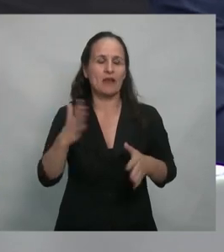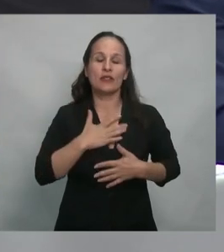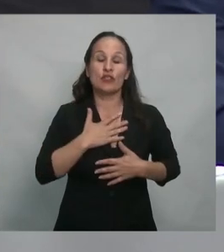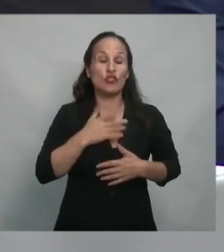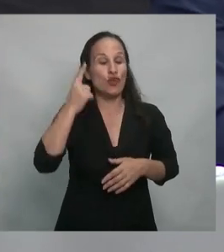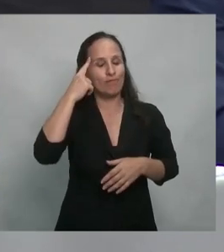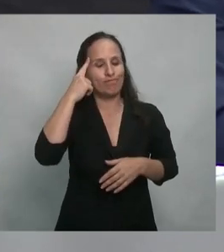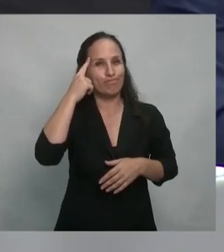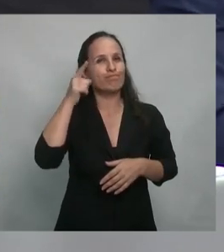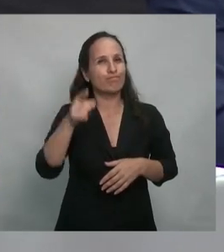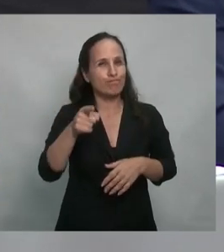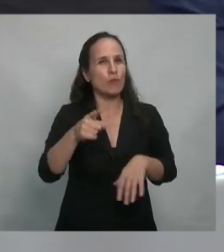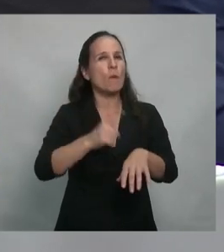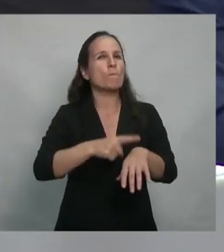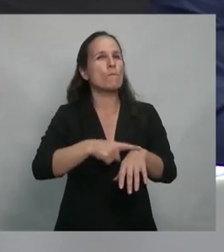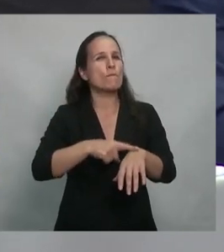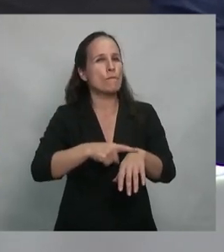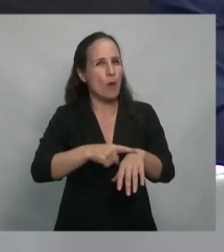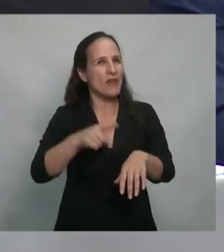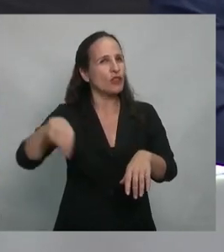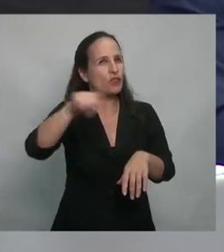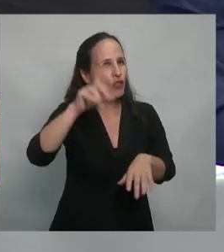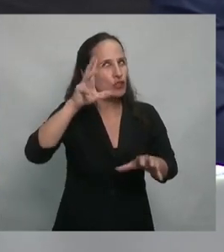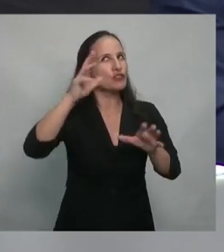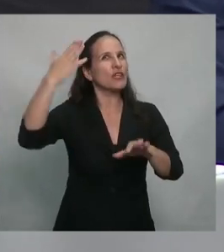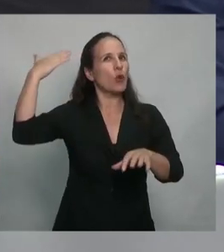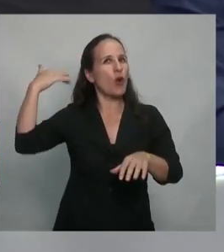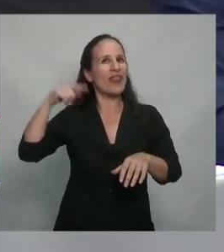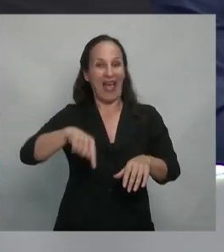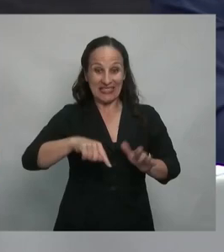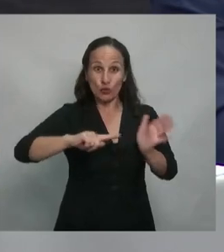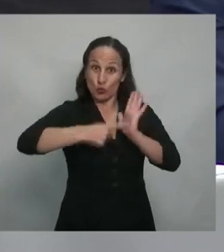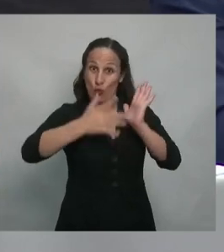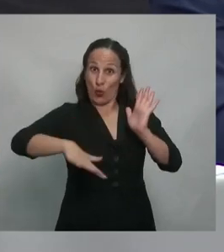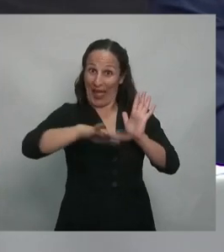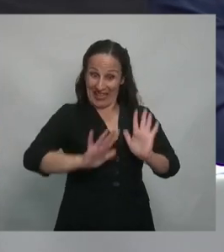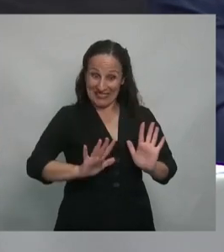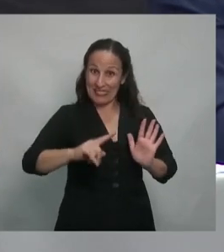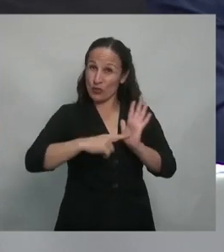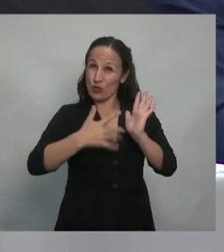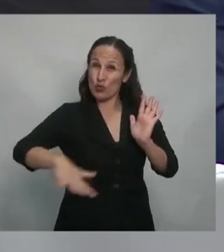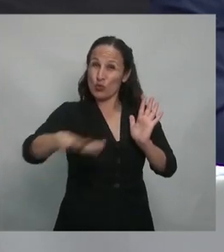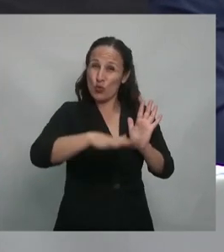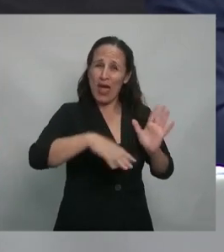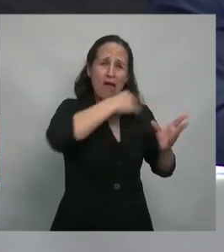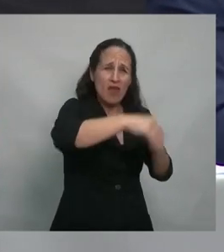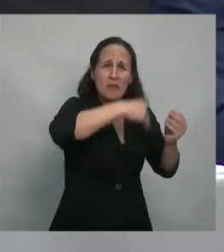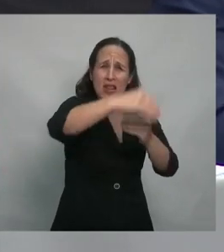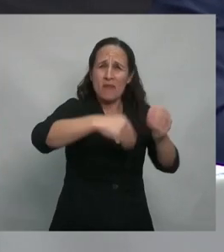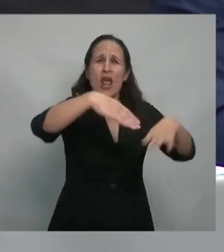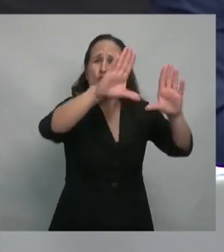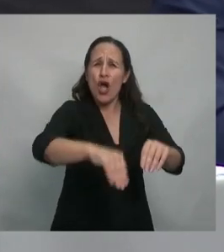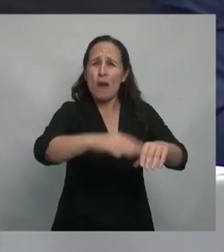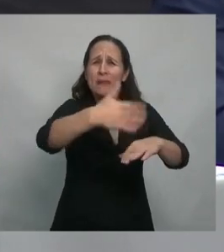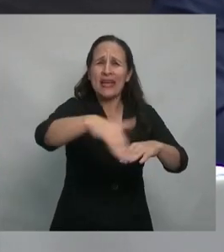recuerden si en otro momento se acuerdan de una ciudad de Buenos Aires con la cantidad de familias enteras